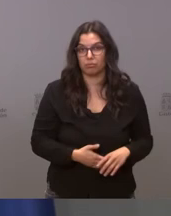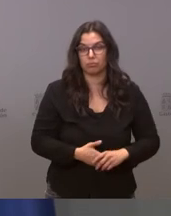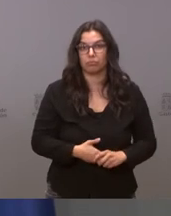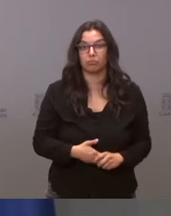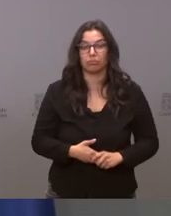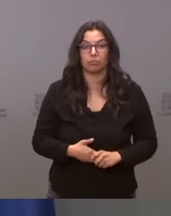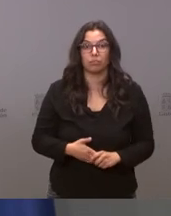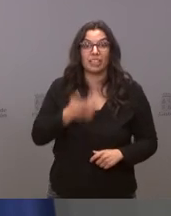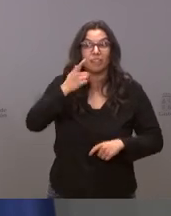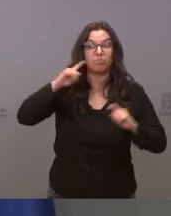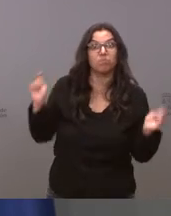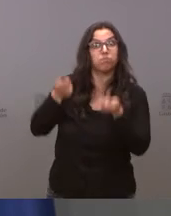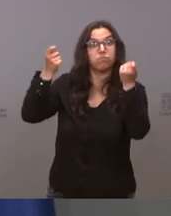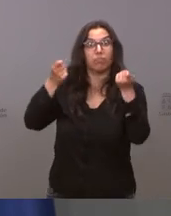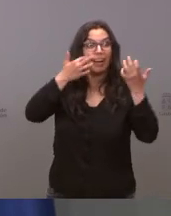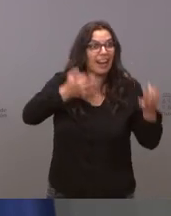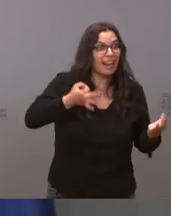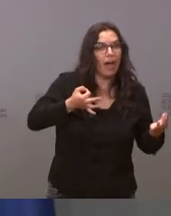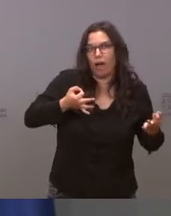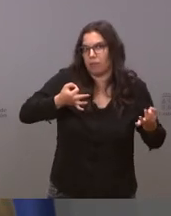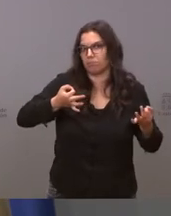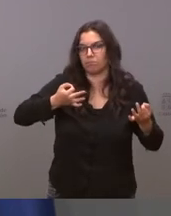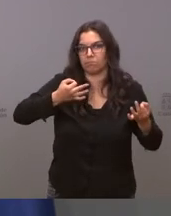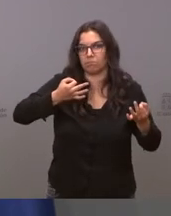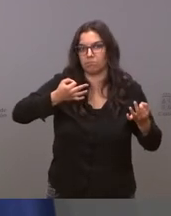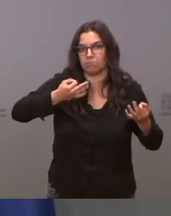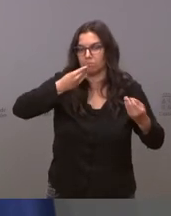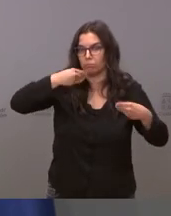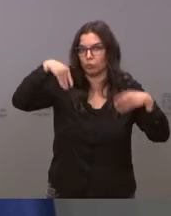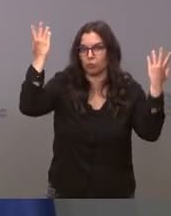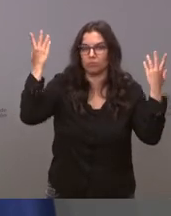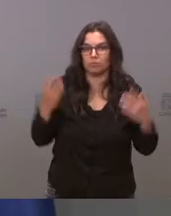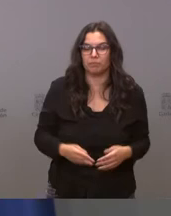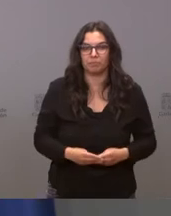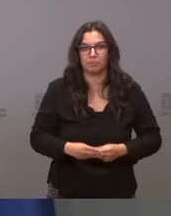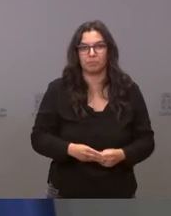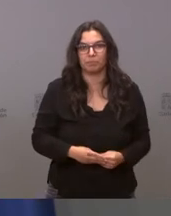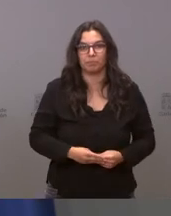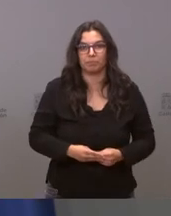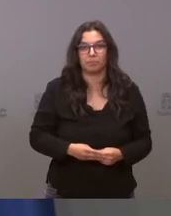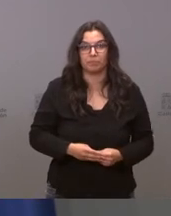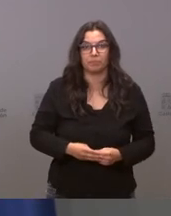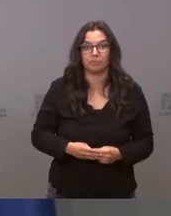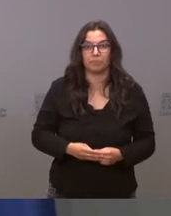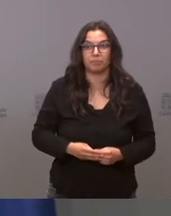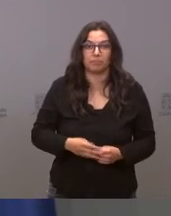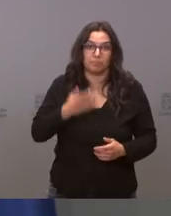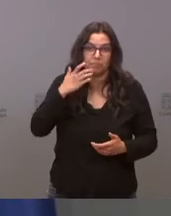si los anuncios se corresponden con las cifras pues nos irá bien cuando lleguen las cifras